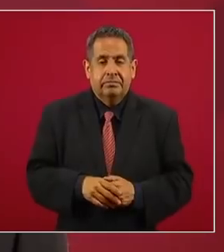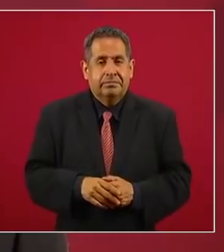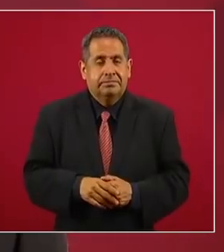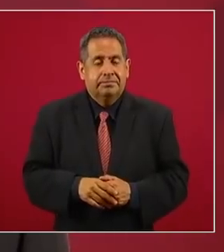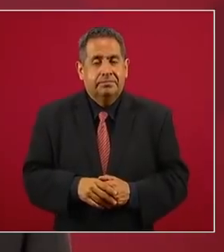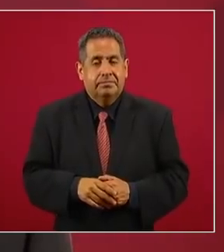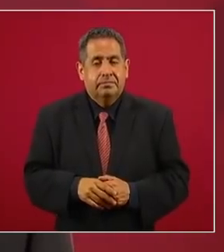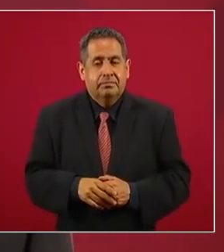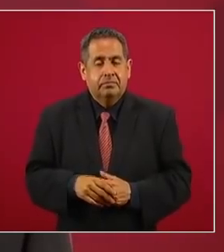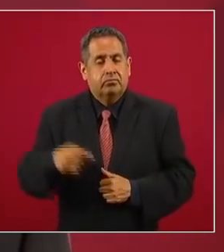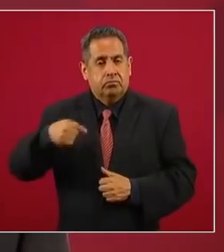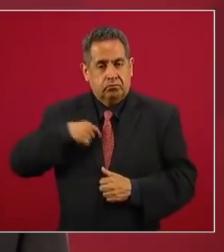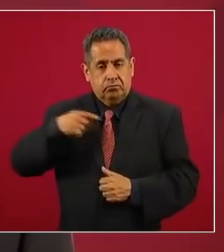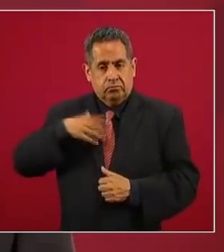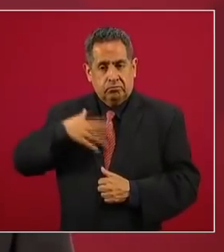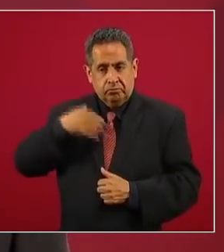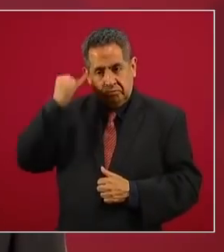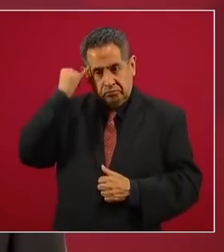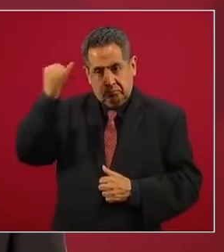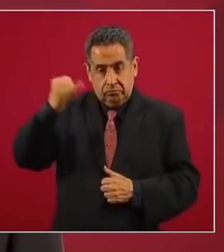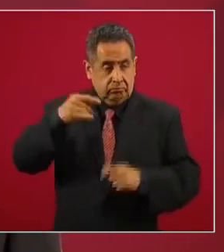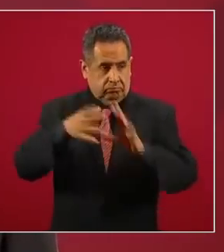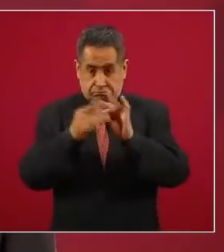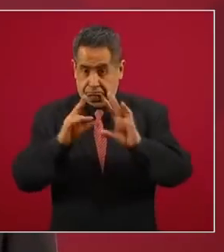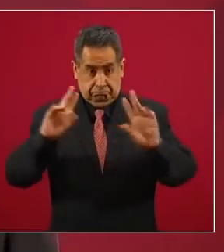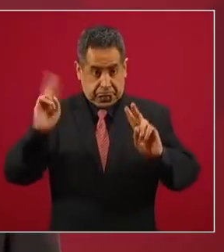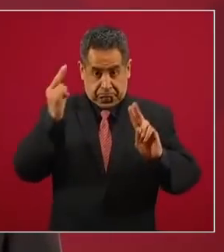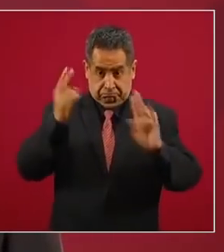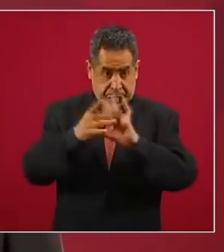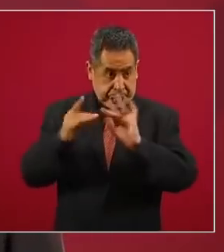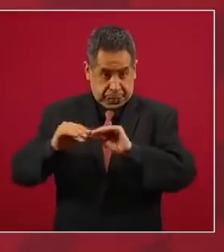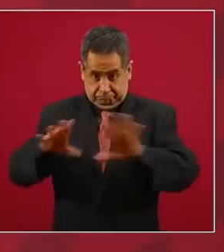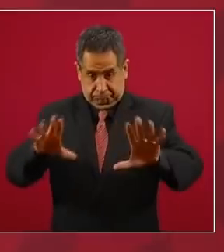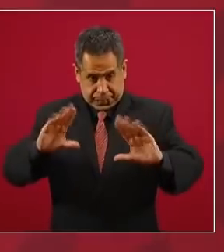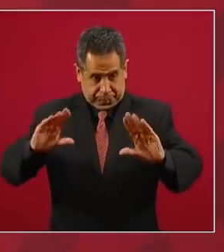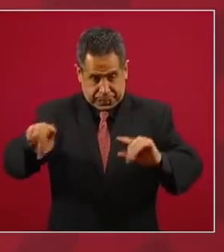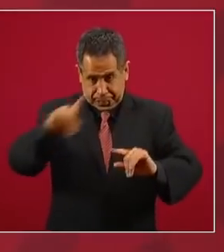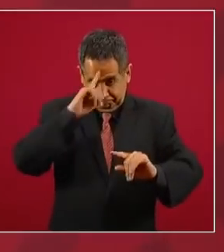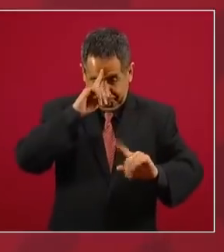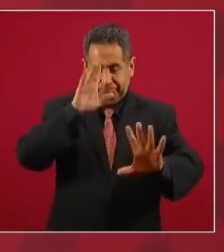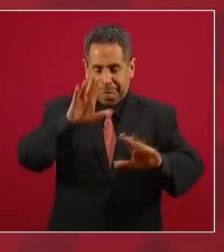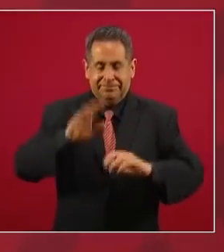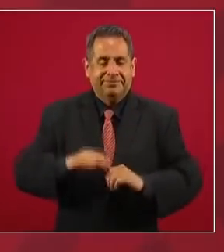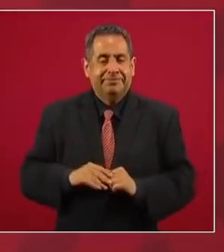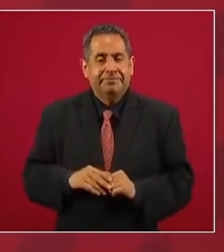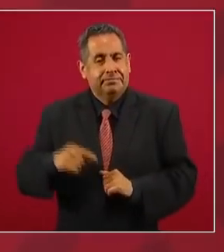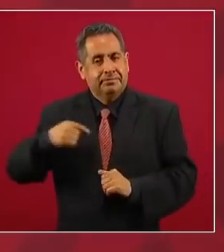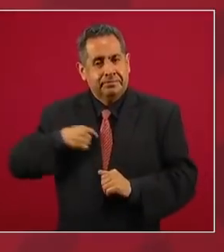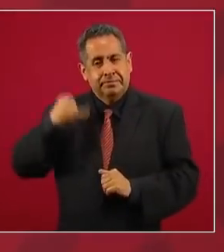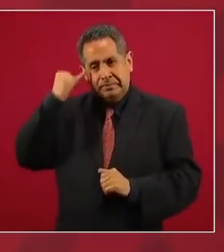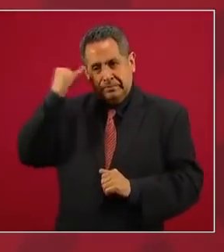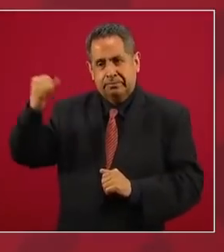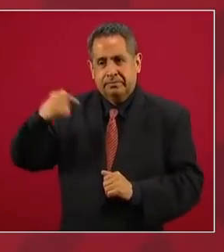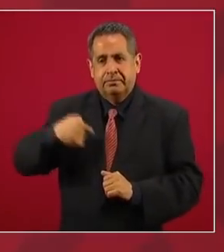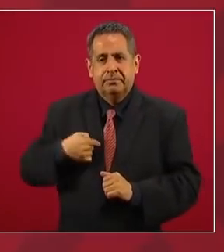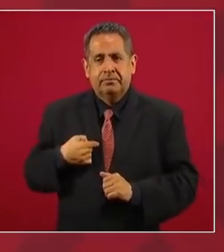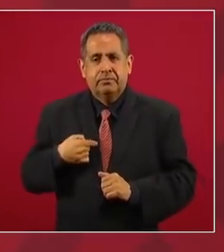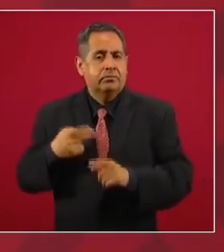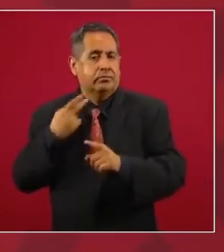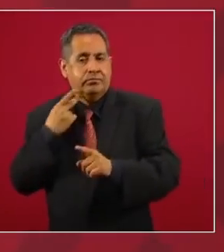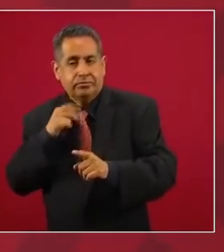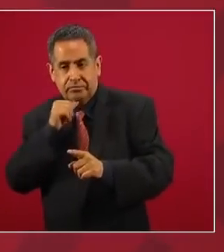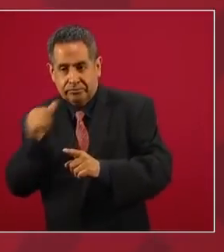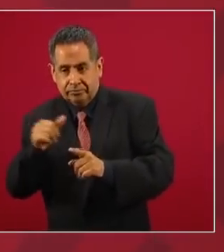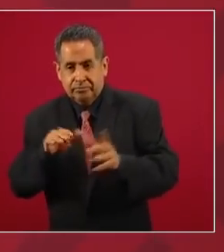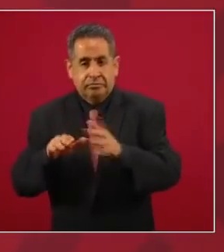Y yo sostengo, esto es académico, nada político,